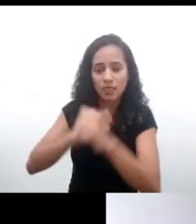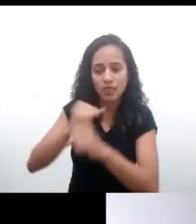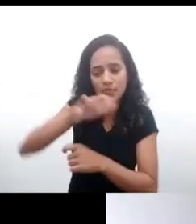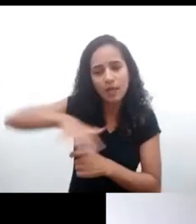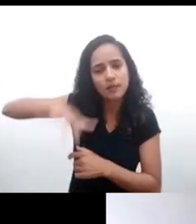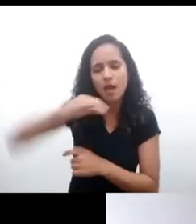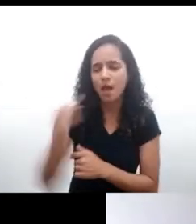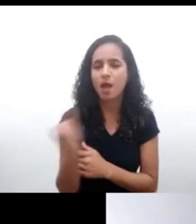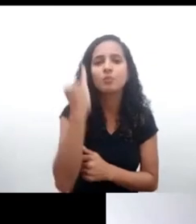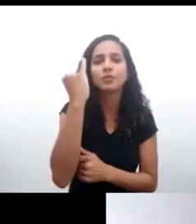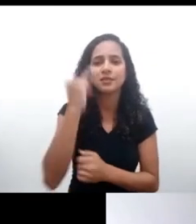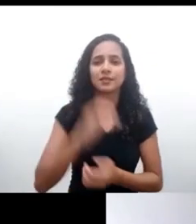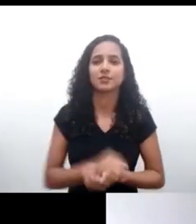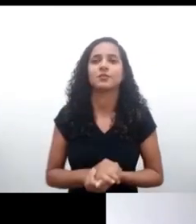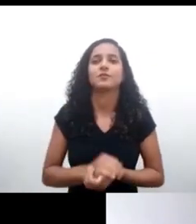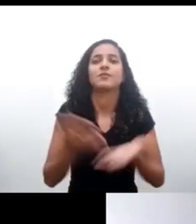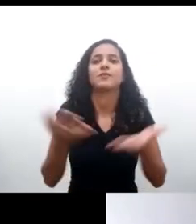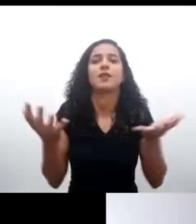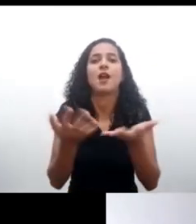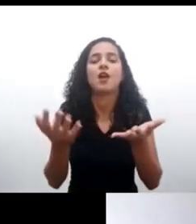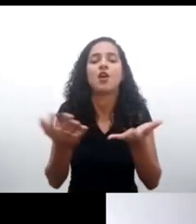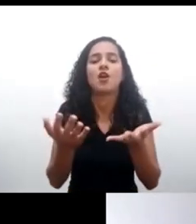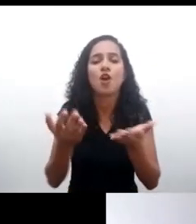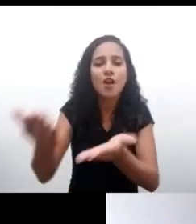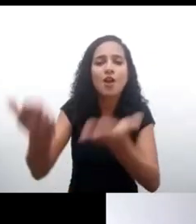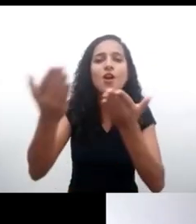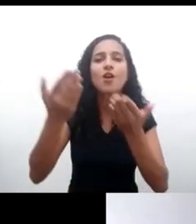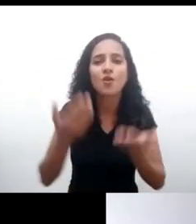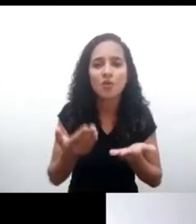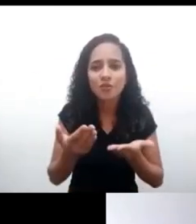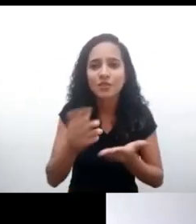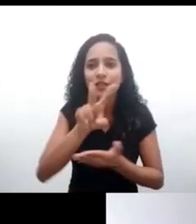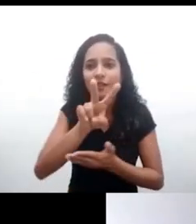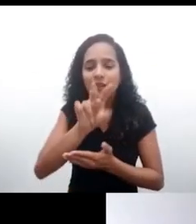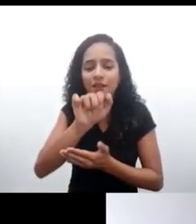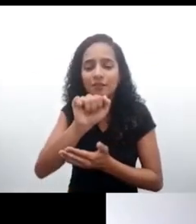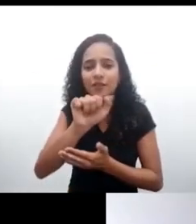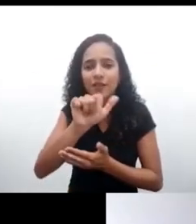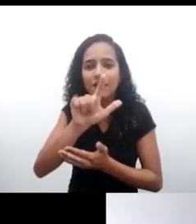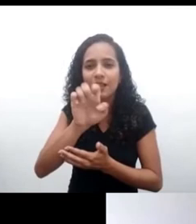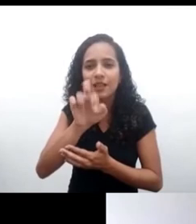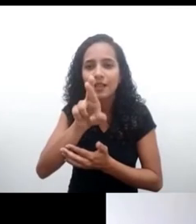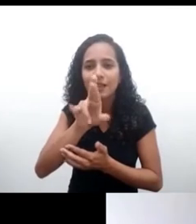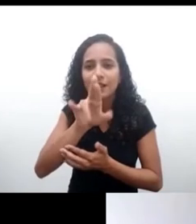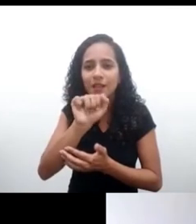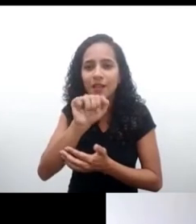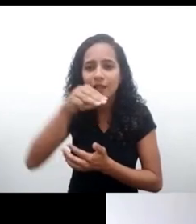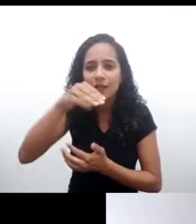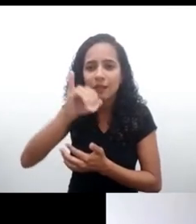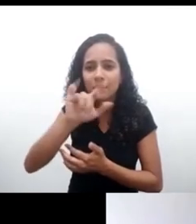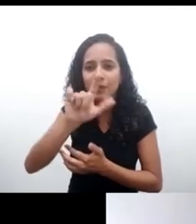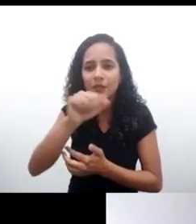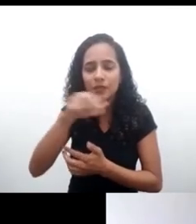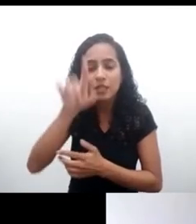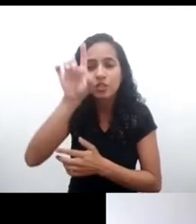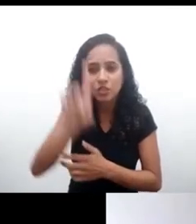derechos de niños, niñas y adolescentes en Internet es fundamental. para conversar con nosotros, quisiera llamar a Valeria Milanés, directora